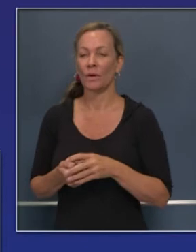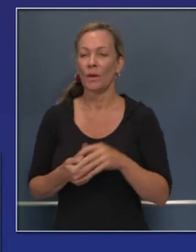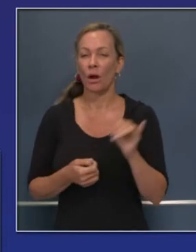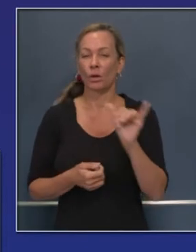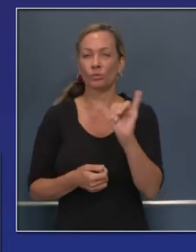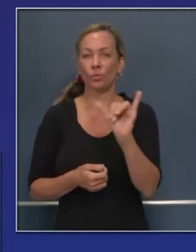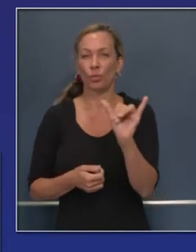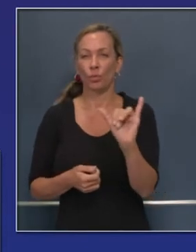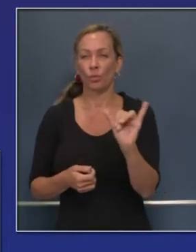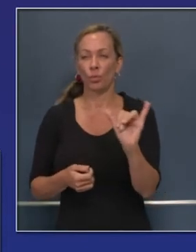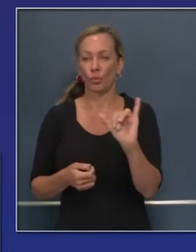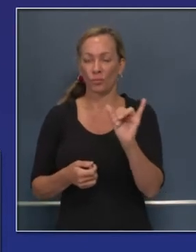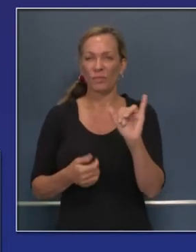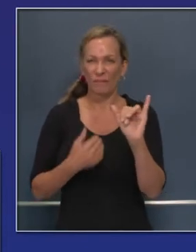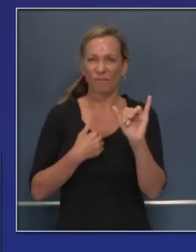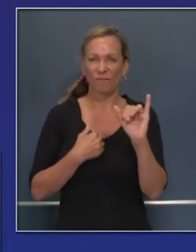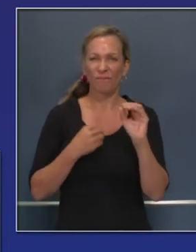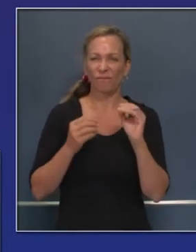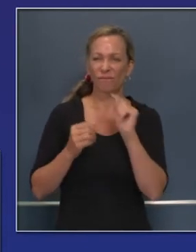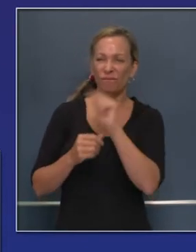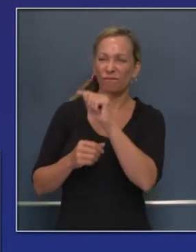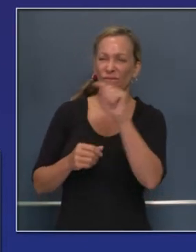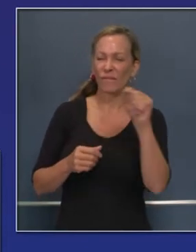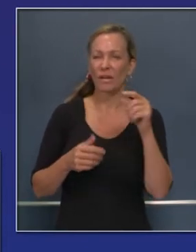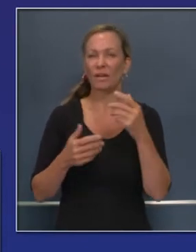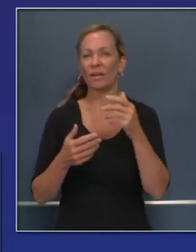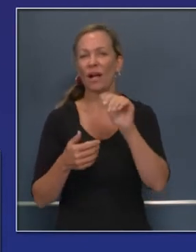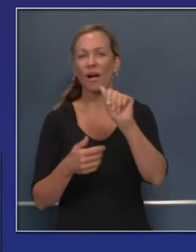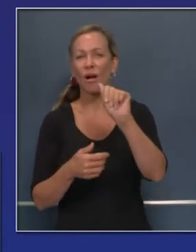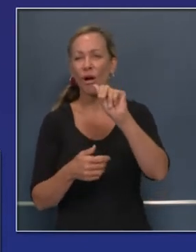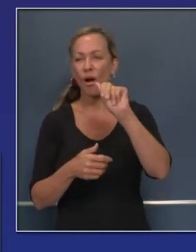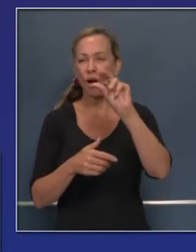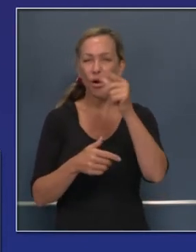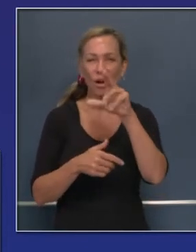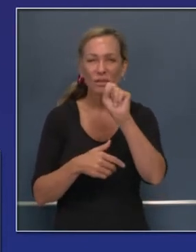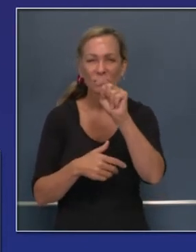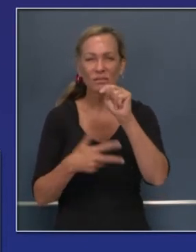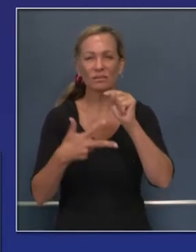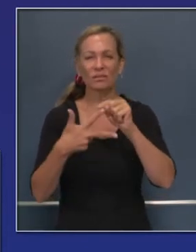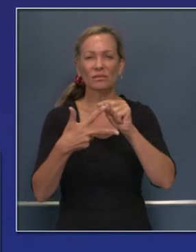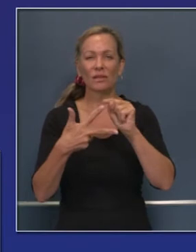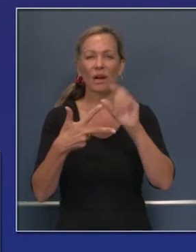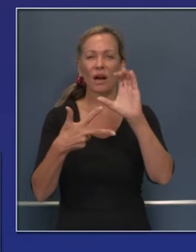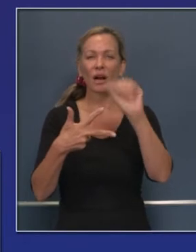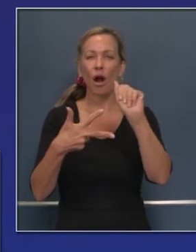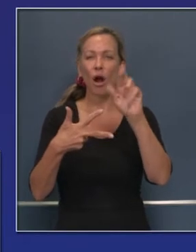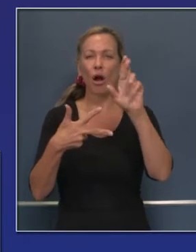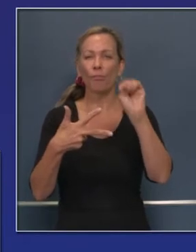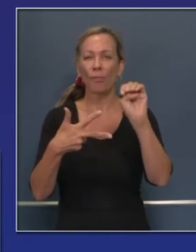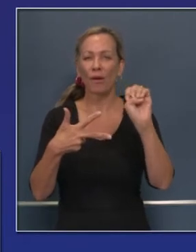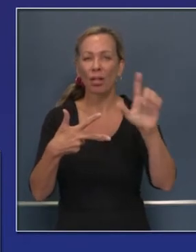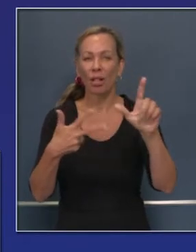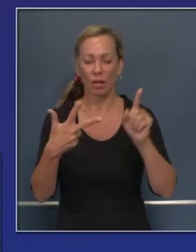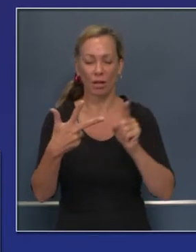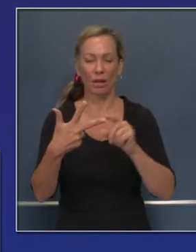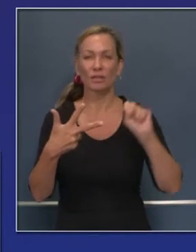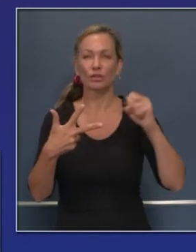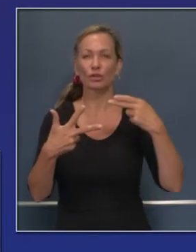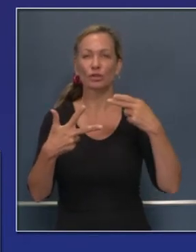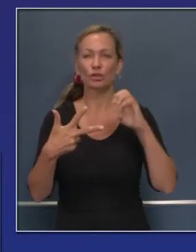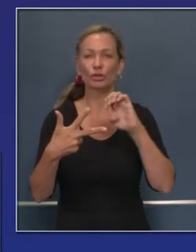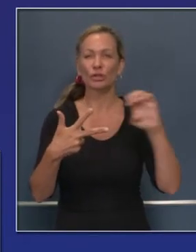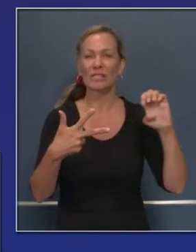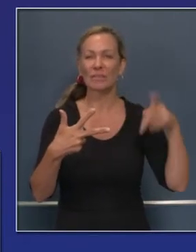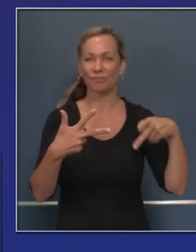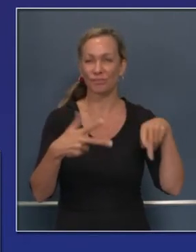lidiando con el agosto, el de August y el de Carmel y el de Sheep, que no ha sido contenido en nada. El incendio